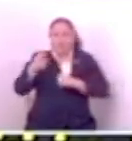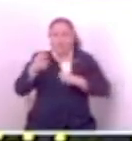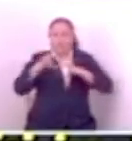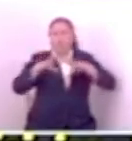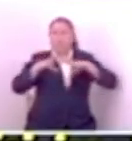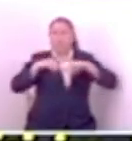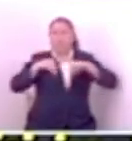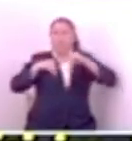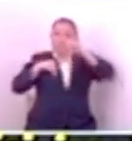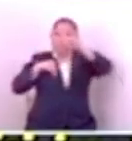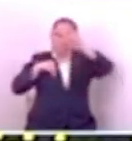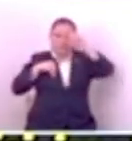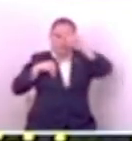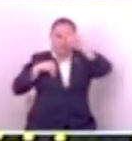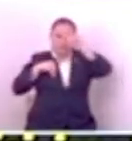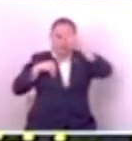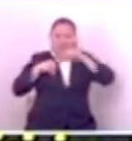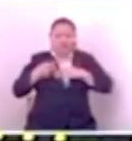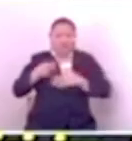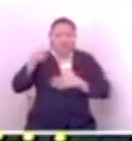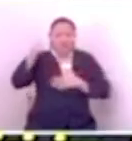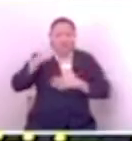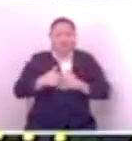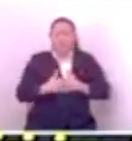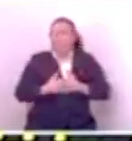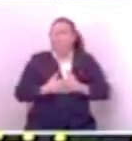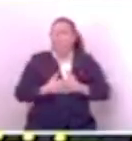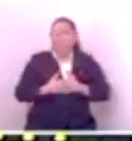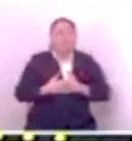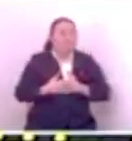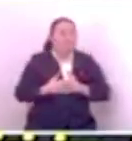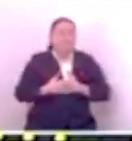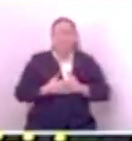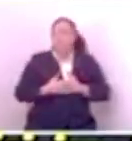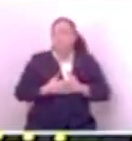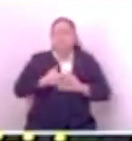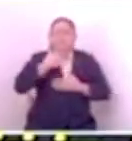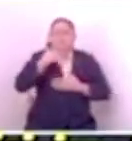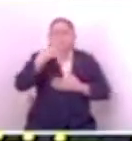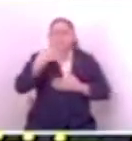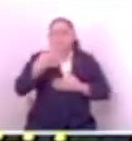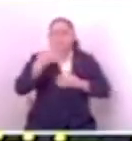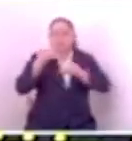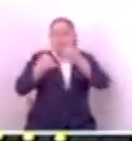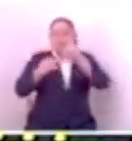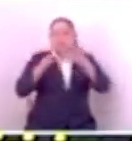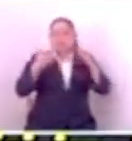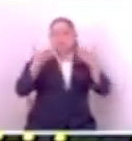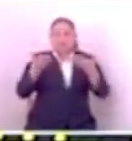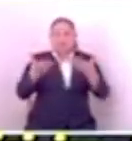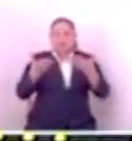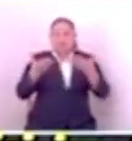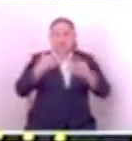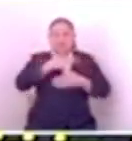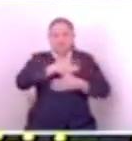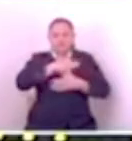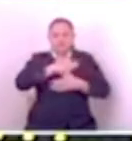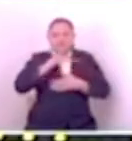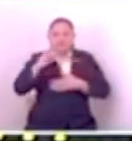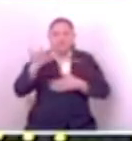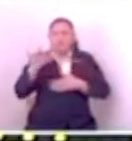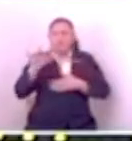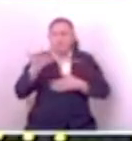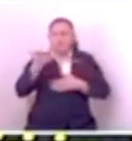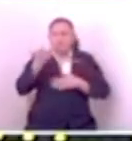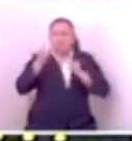nos rendimos, sí, tienen razón. Esto ha ayudado muchísimo, el régimen de excepción, o sea, definitivamente es algo que el pueblo quiere,